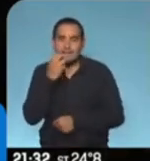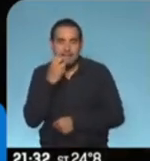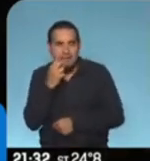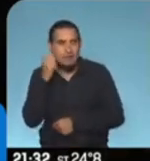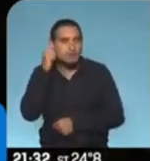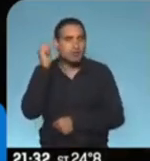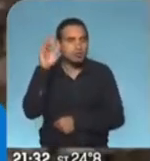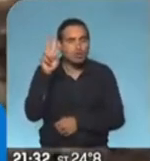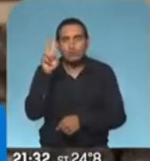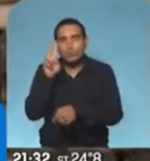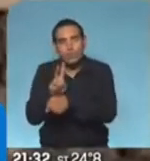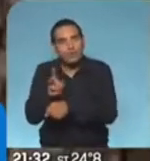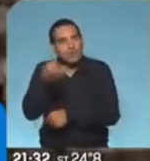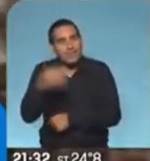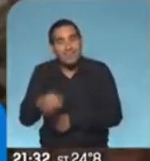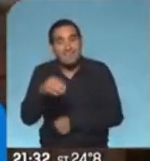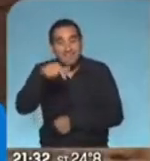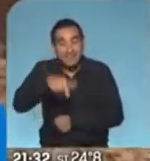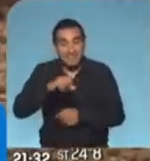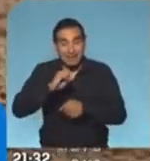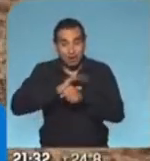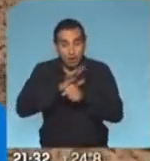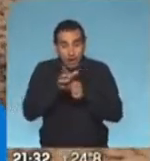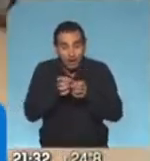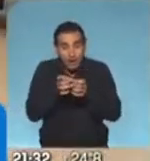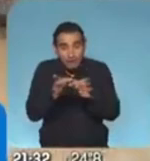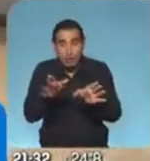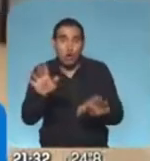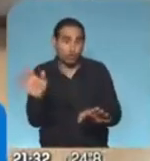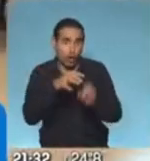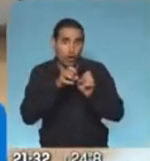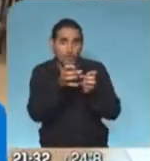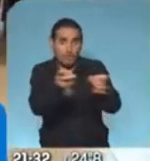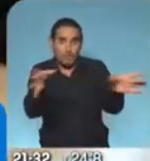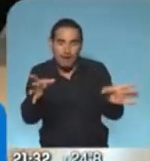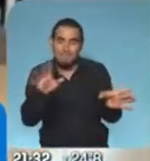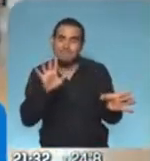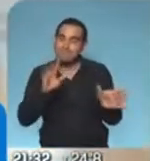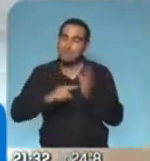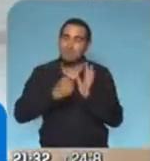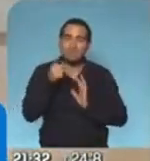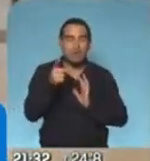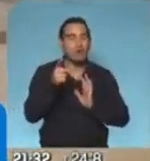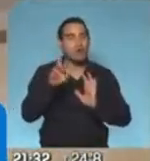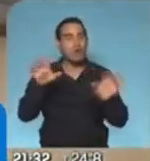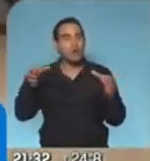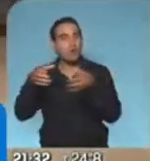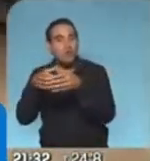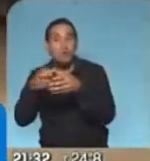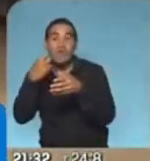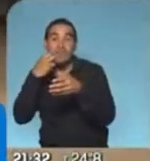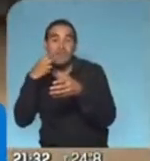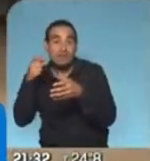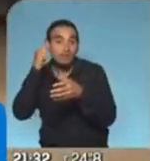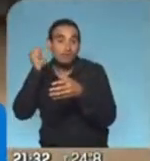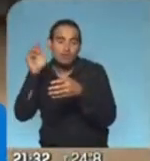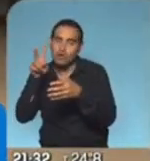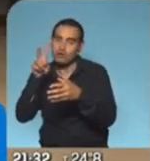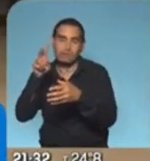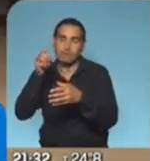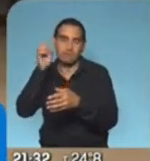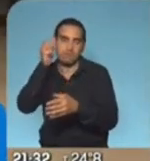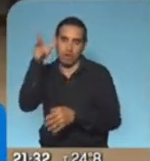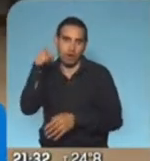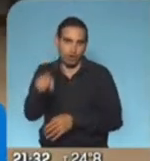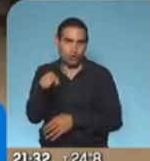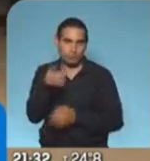que esta afección es para todos, pero que en principio afecta mucho más a las personas de edad.